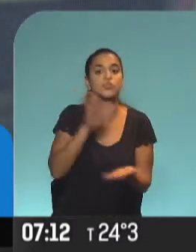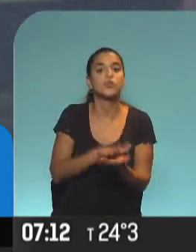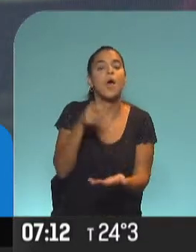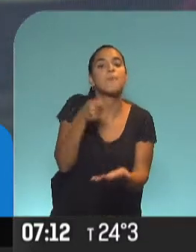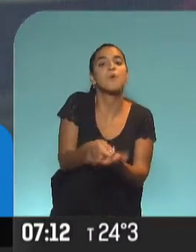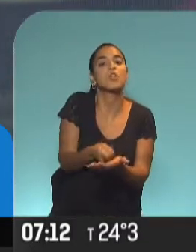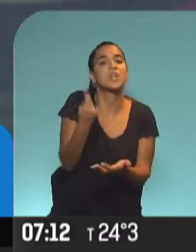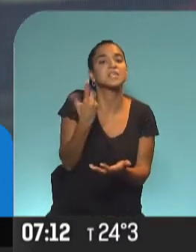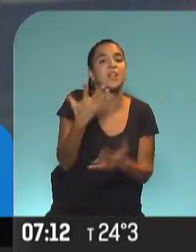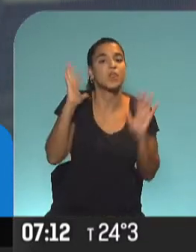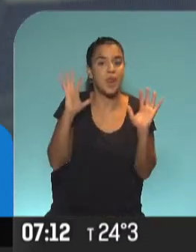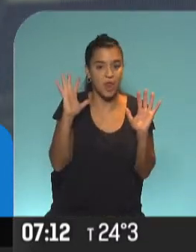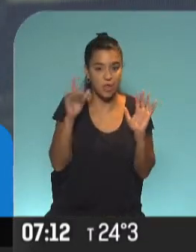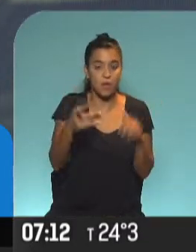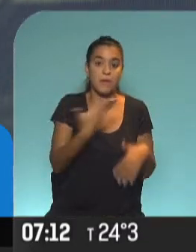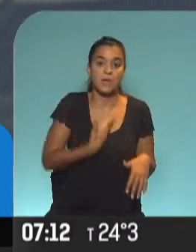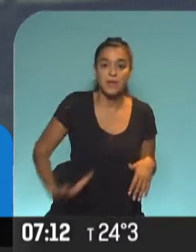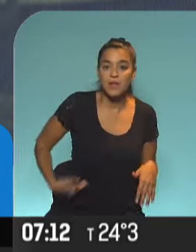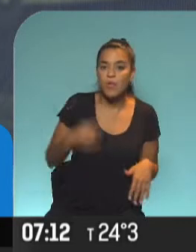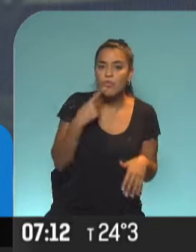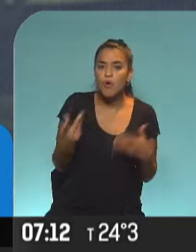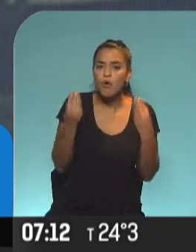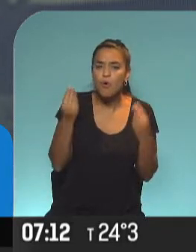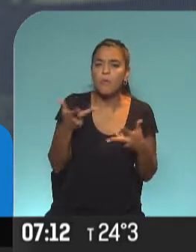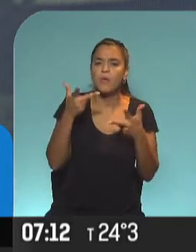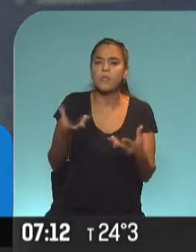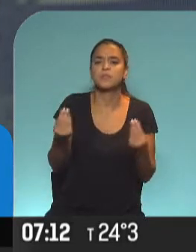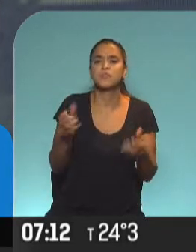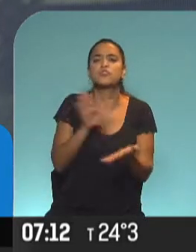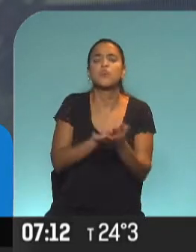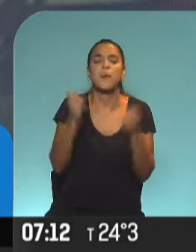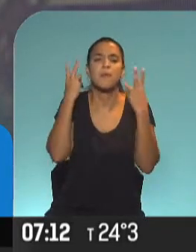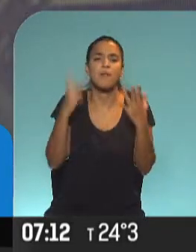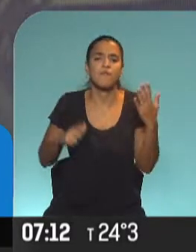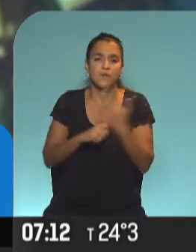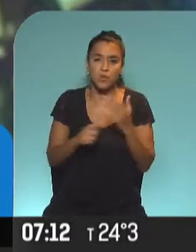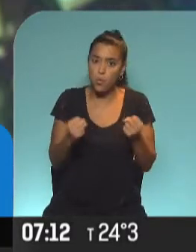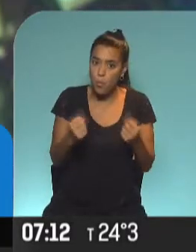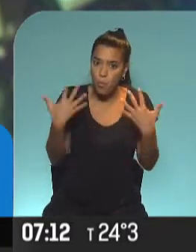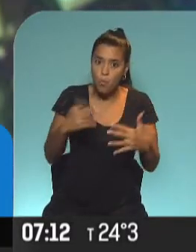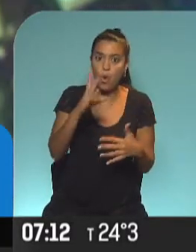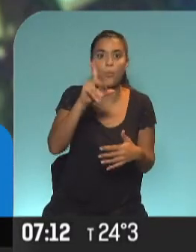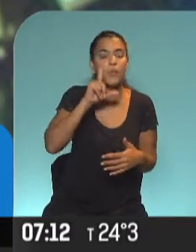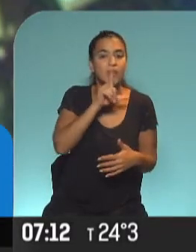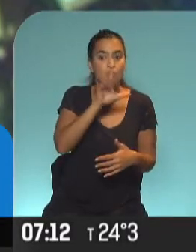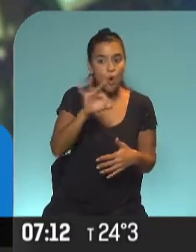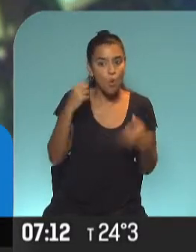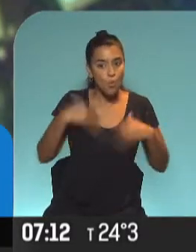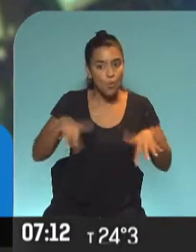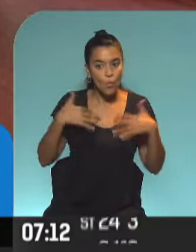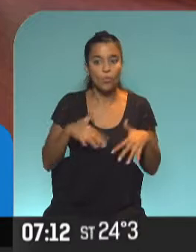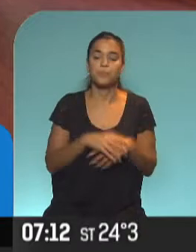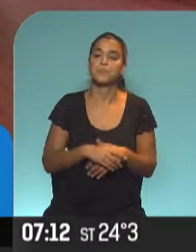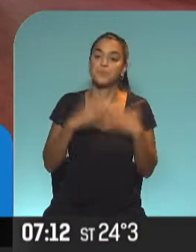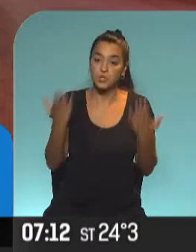extraordinario. Que el presidente le dijo, ¿cómo vas a decir lo de la rebelión fiscal? Claro, había sido muy duro, Brito, ¿no? Claro, y entonces le